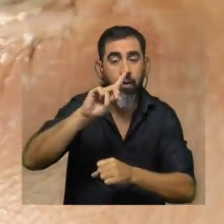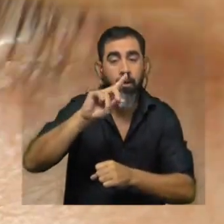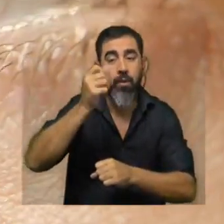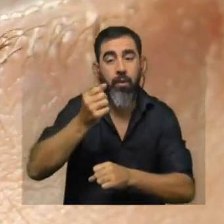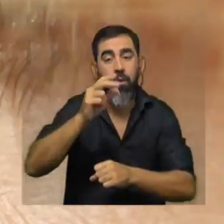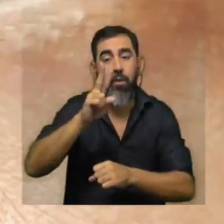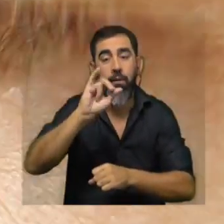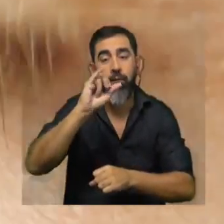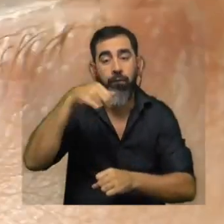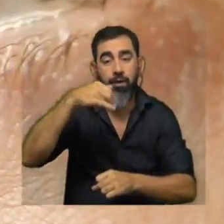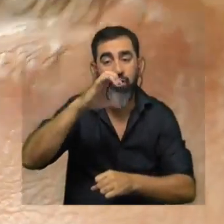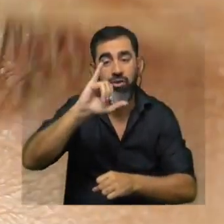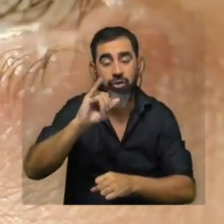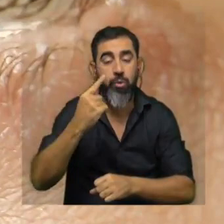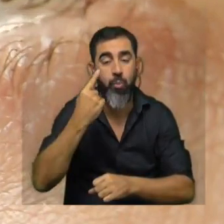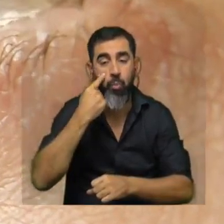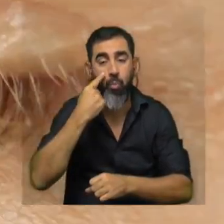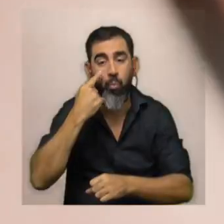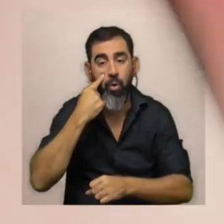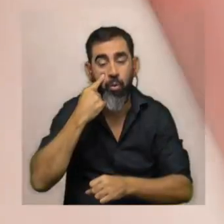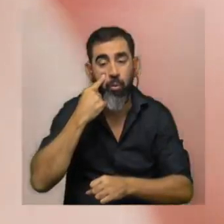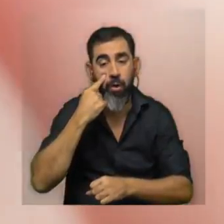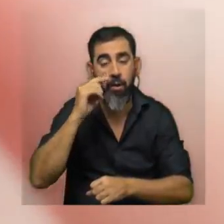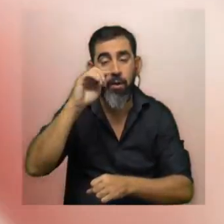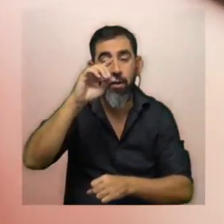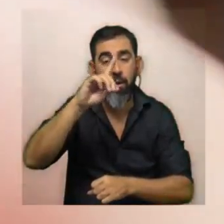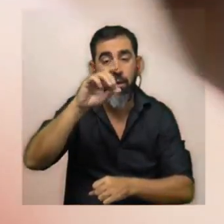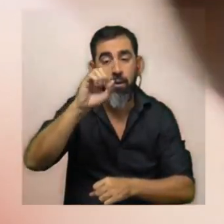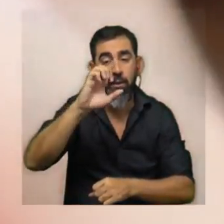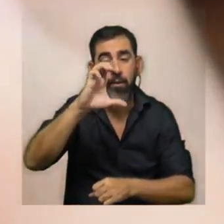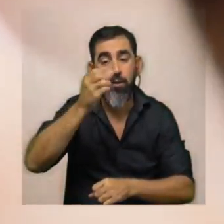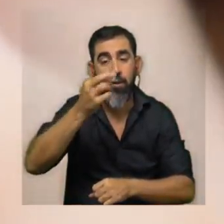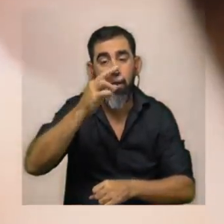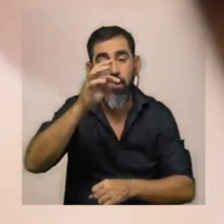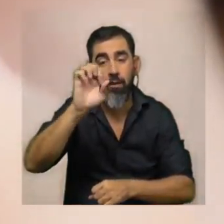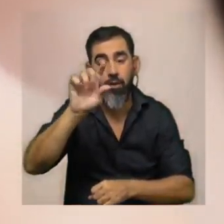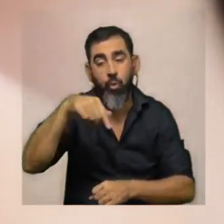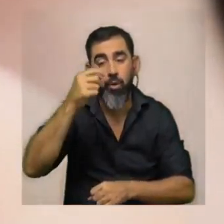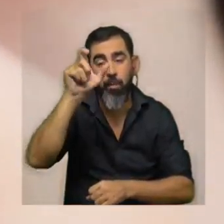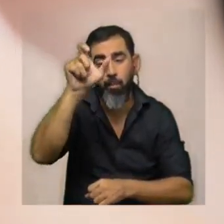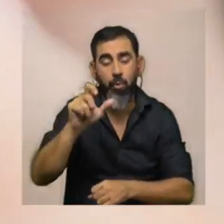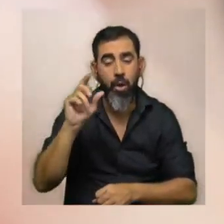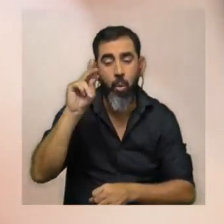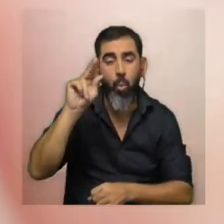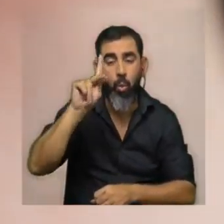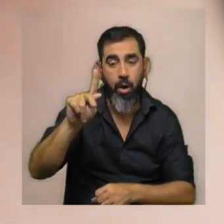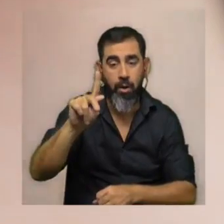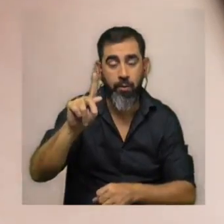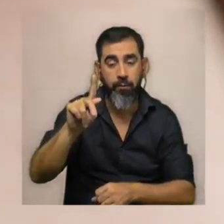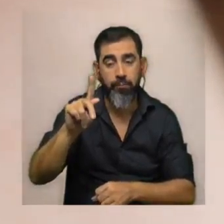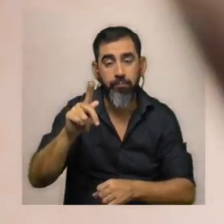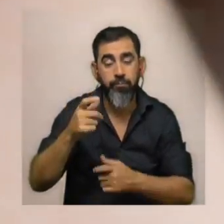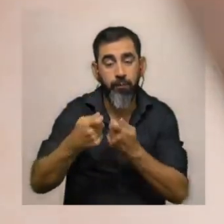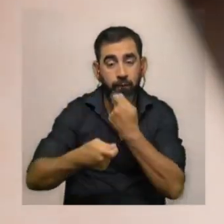y luego de ensayos realizados por René Descartes y el astrónomo británico John Herschel se comenzaron a